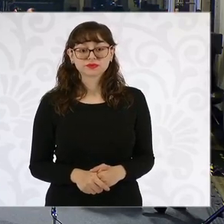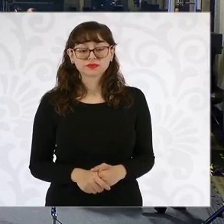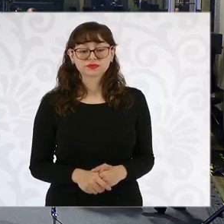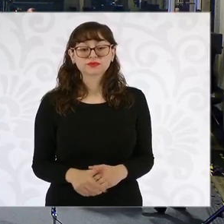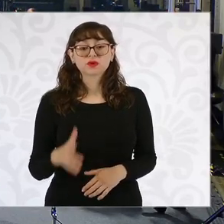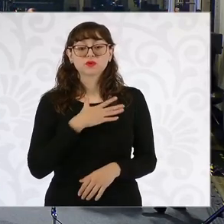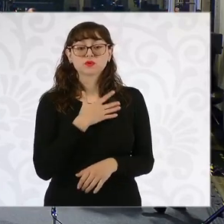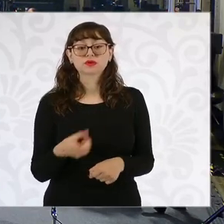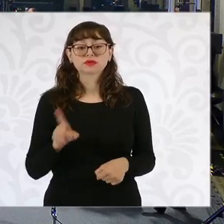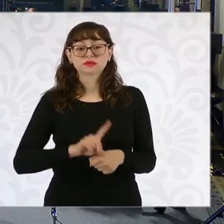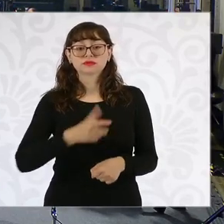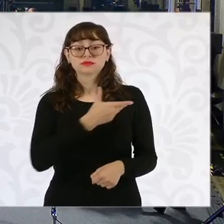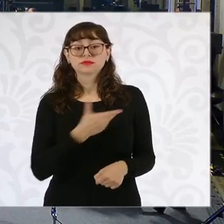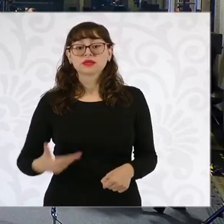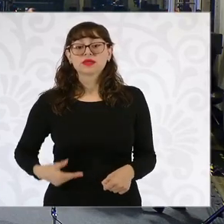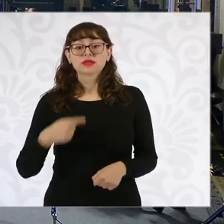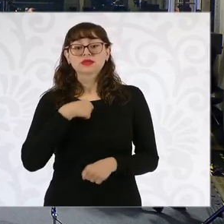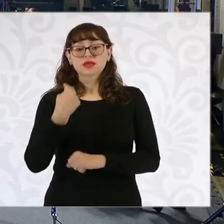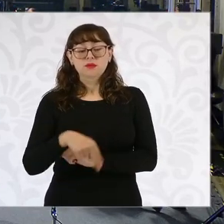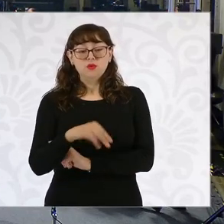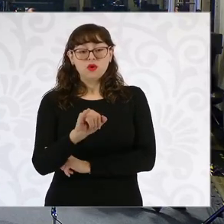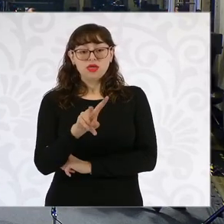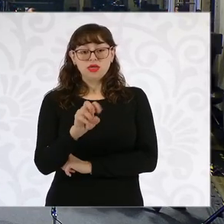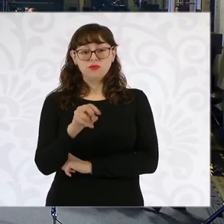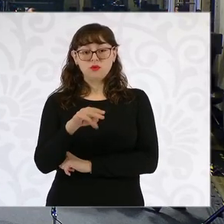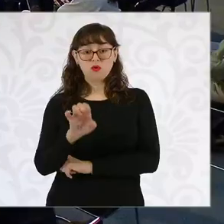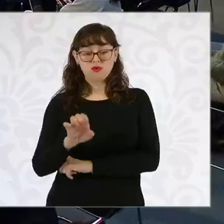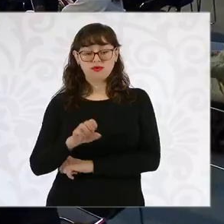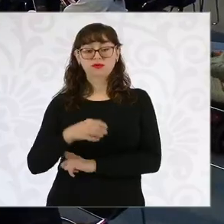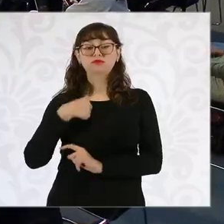Buenos días, presidente. Ivonne Menchaca, reportera de Grupo ACIR.